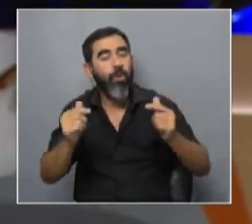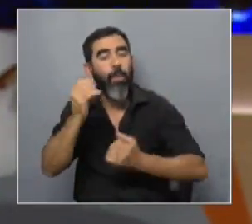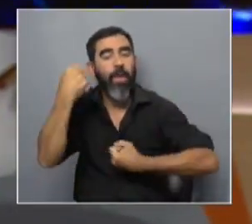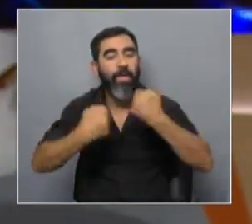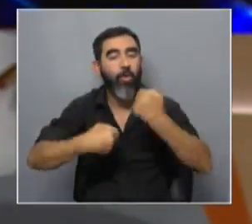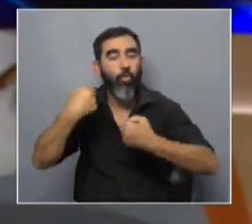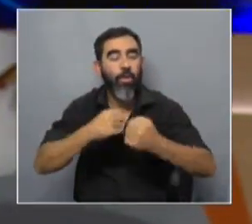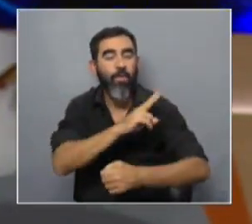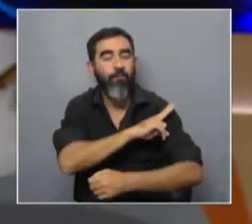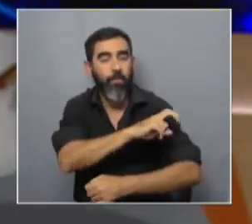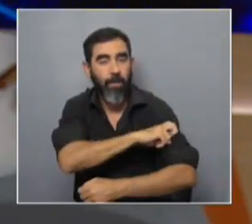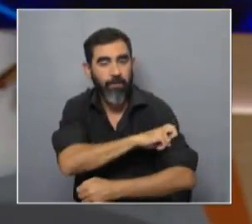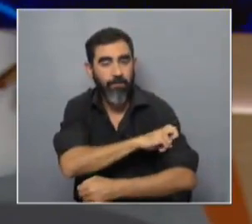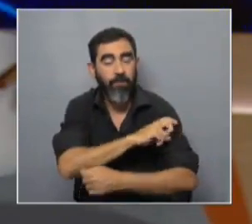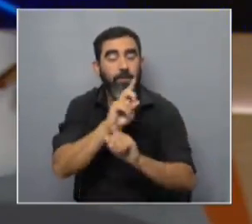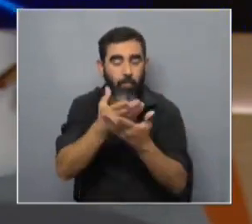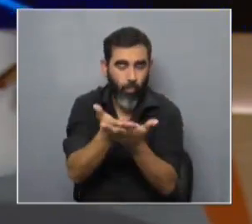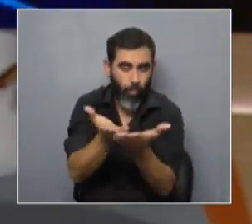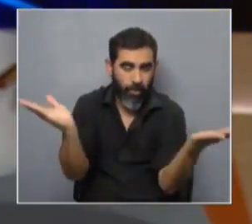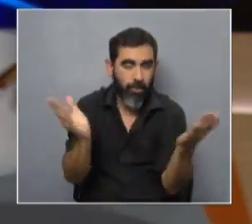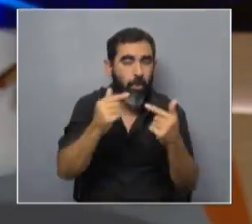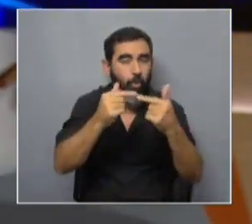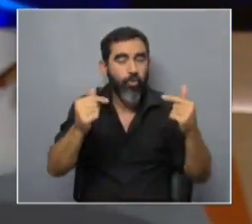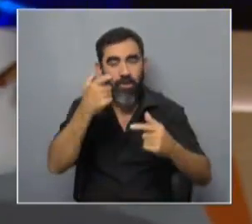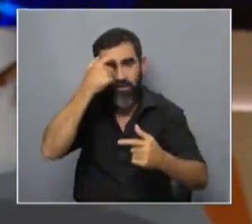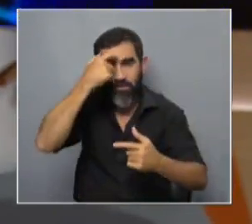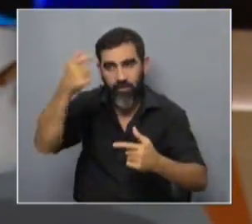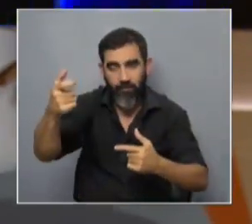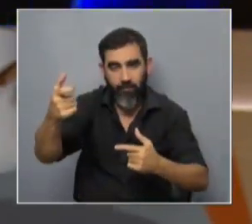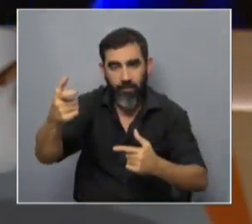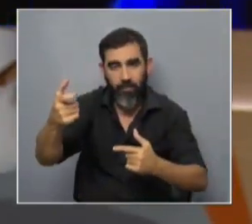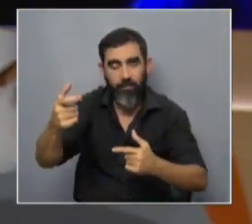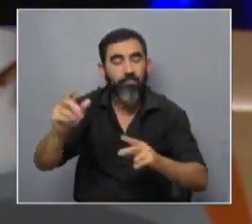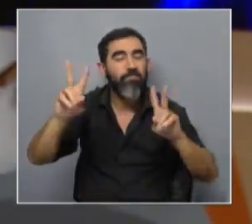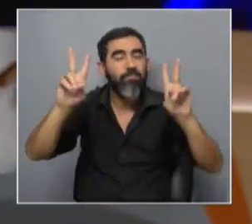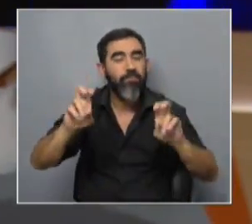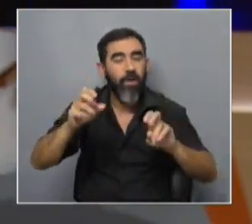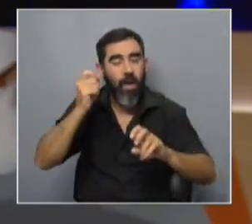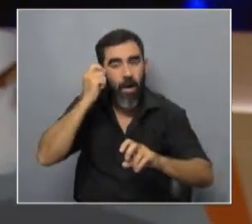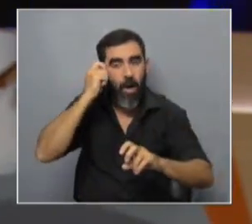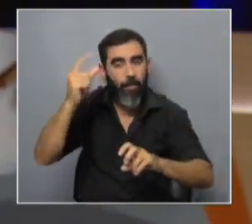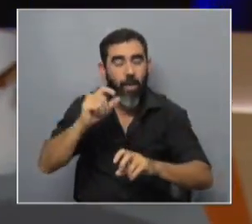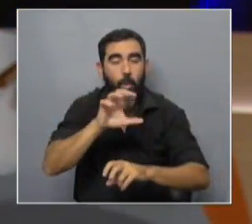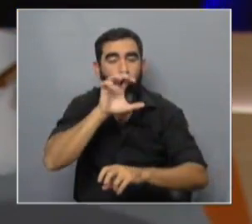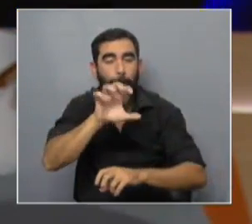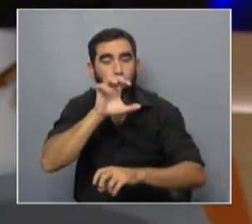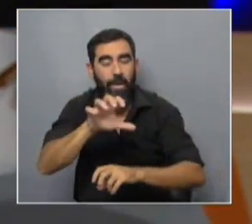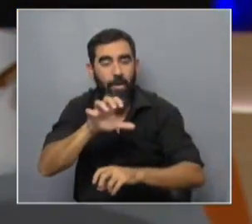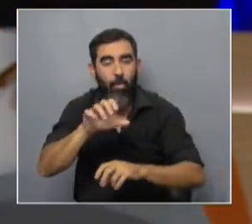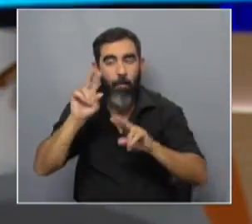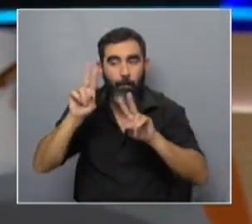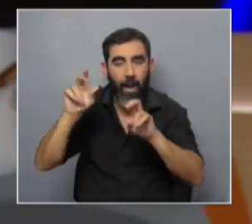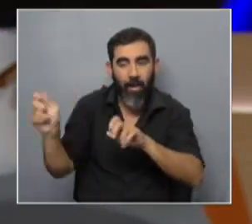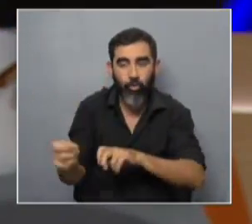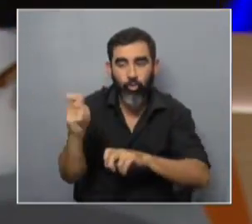industria farmacéutica. Les mostraremos los aspectos científicos detrás de la capacidad de los perros pastores de ejercer un